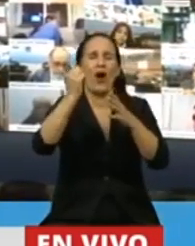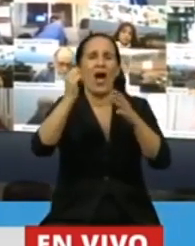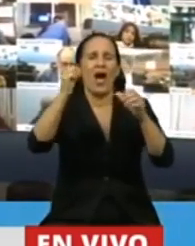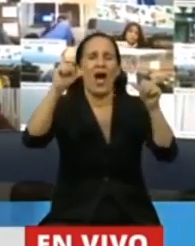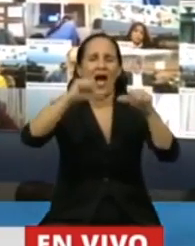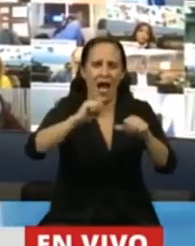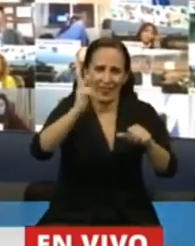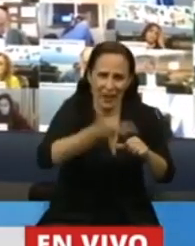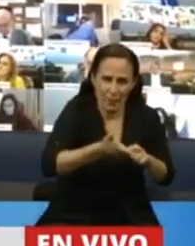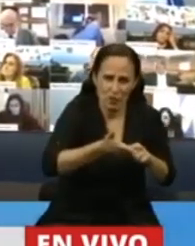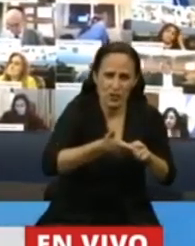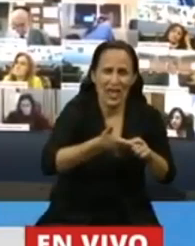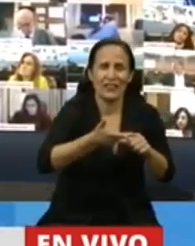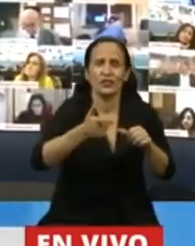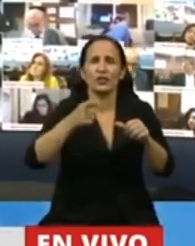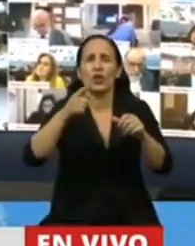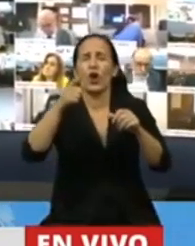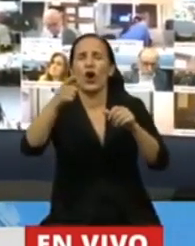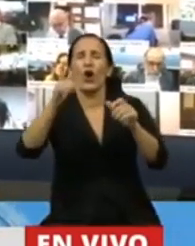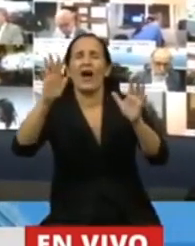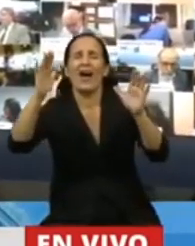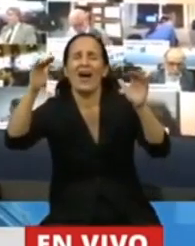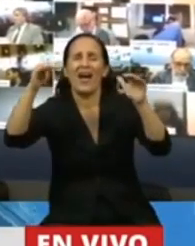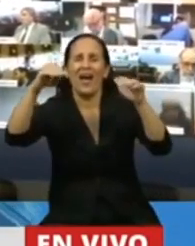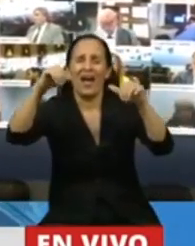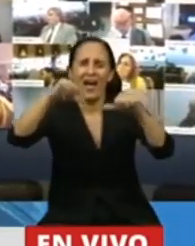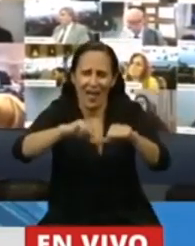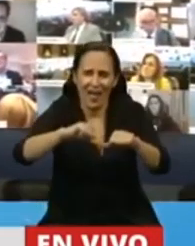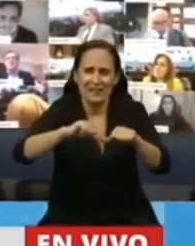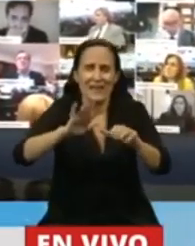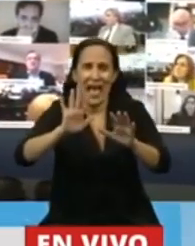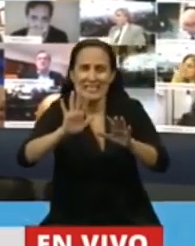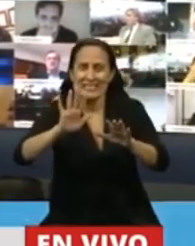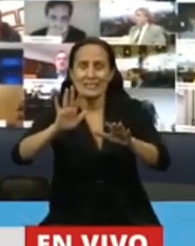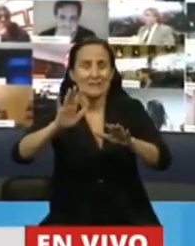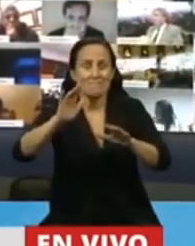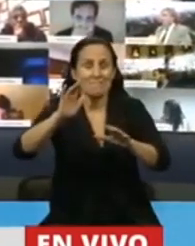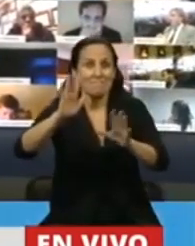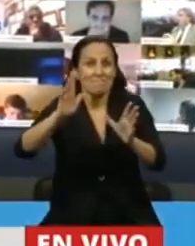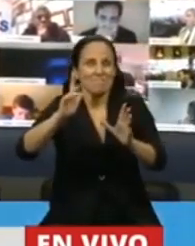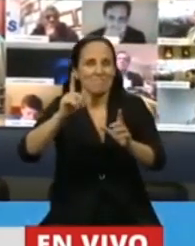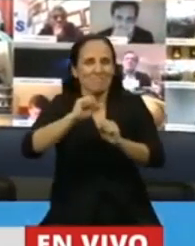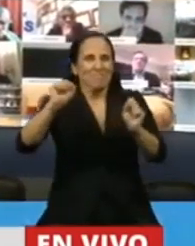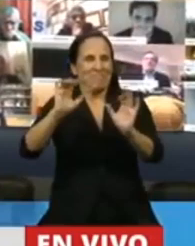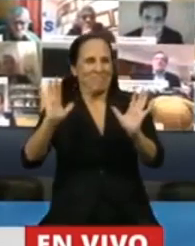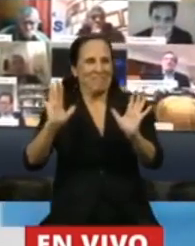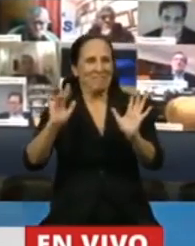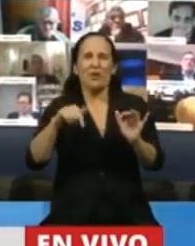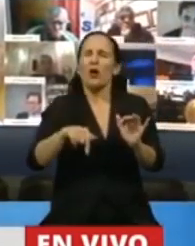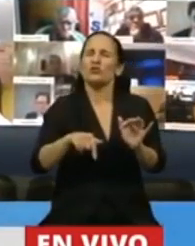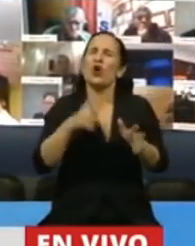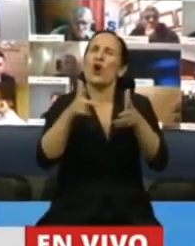que el derrumbe iba a ser de una magnitud tal. Por eso yo digo, no es que no quiera rescatar el trabajo de hoy,